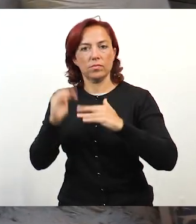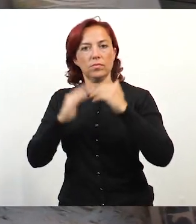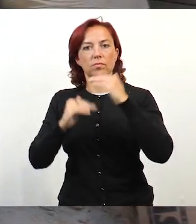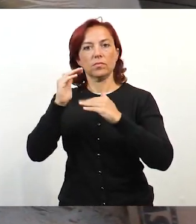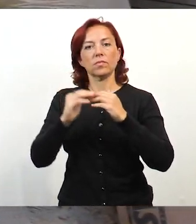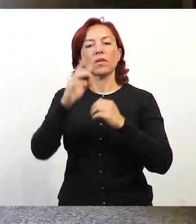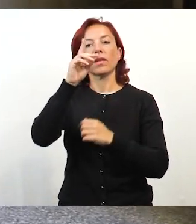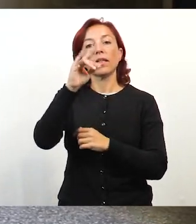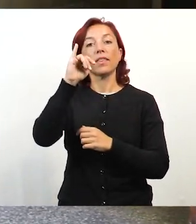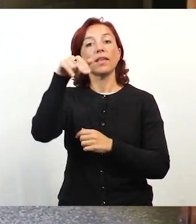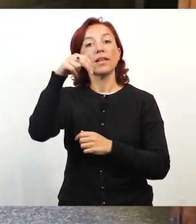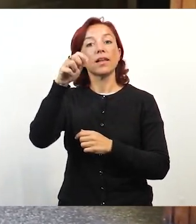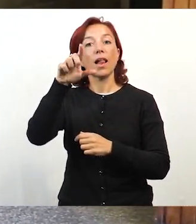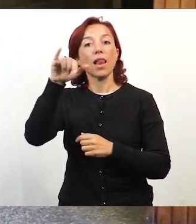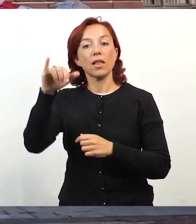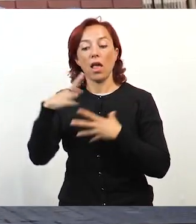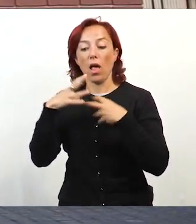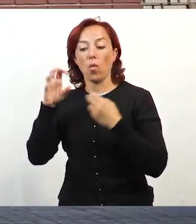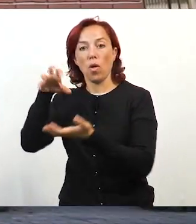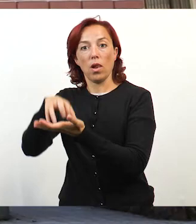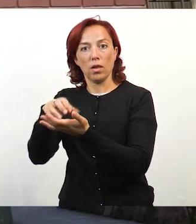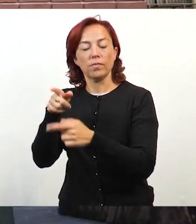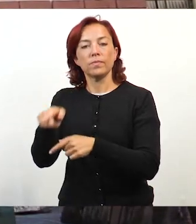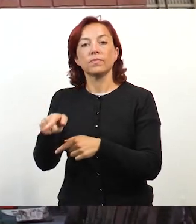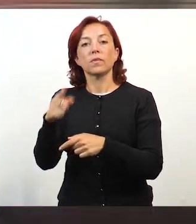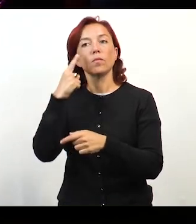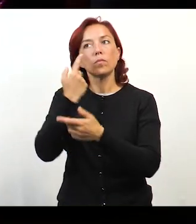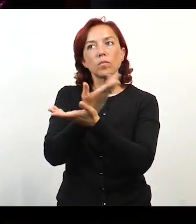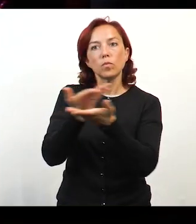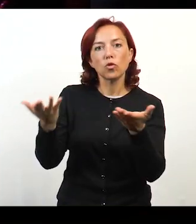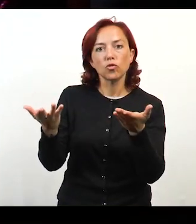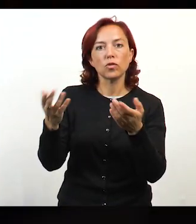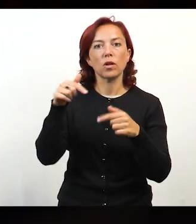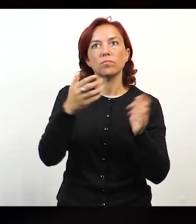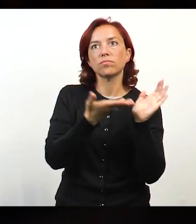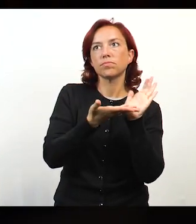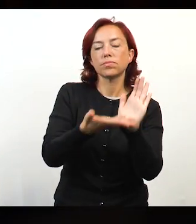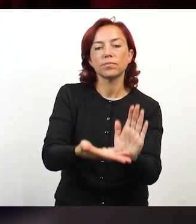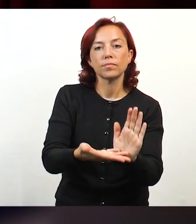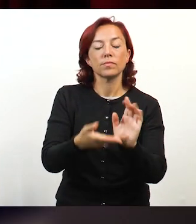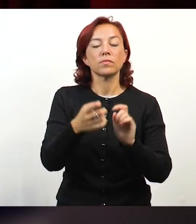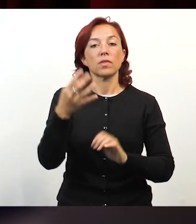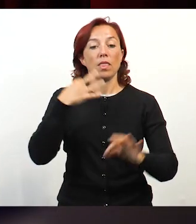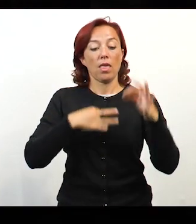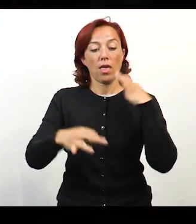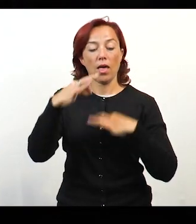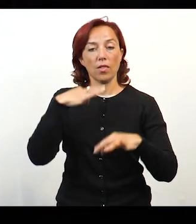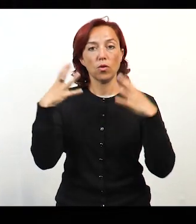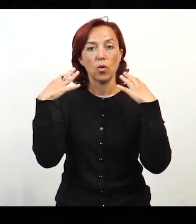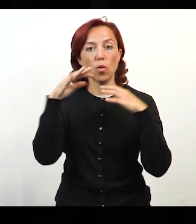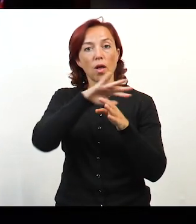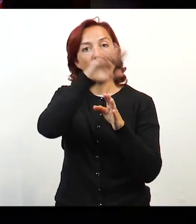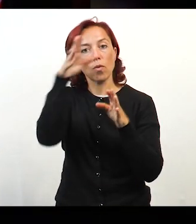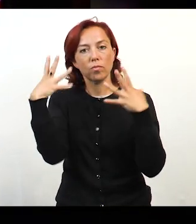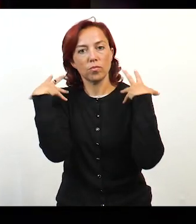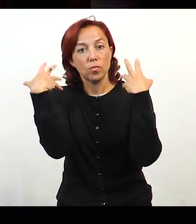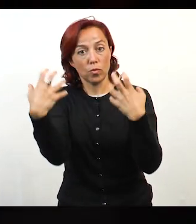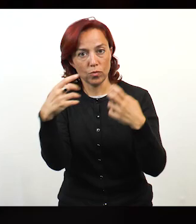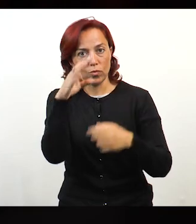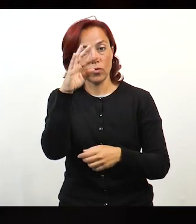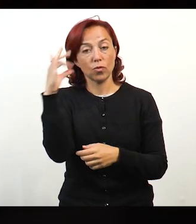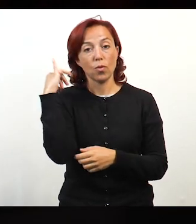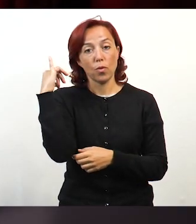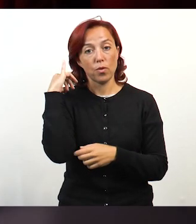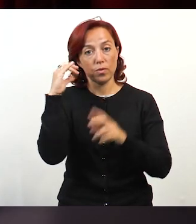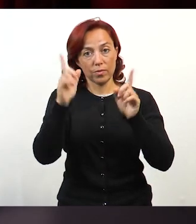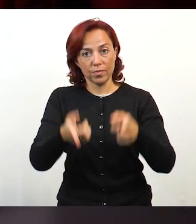construir la Escuela de Formación de la Dirección Nacional de Apoyo al Liberado y les mostraremos lo que fue la presentación de la obra de teatro La Cueva de los Monstruos en